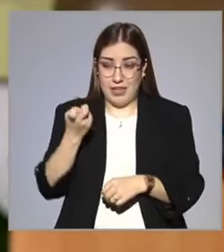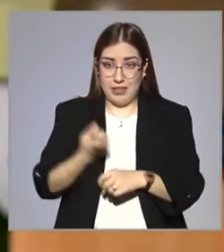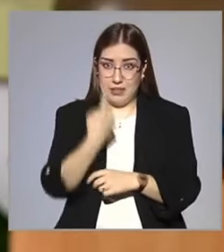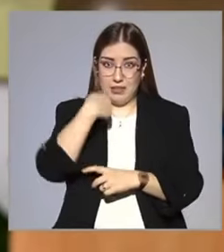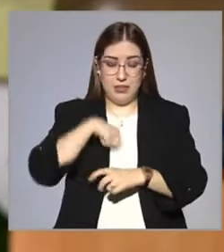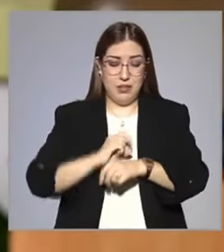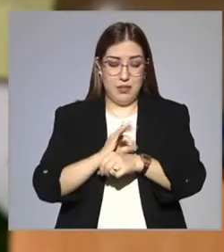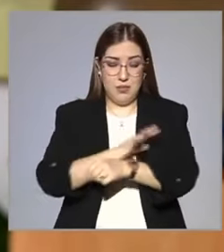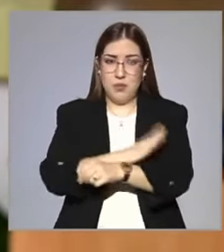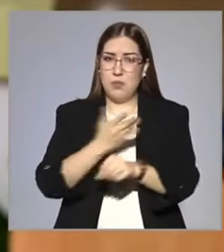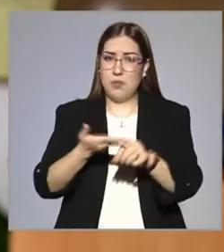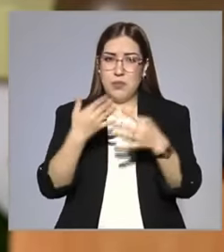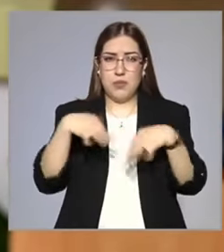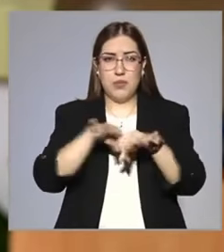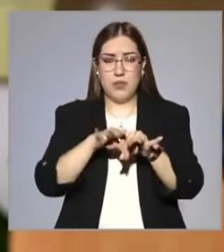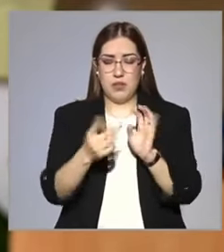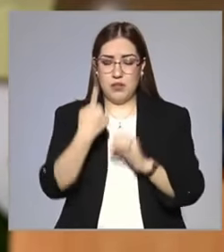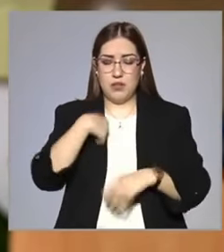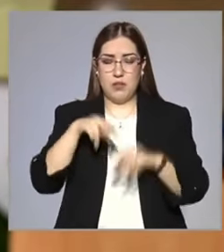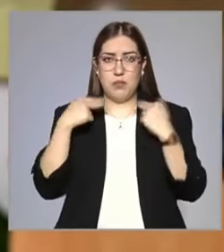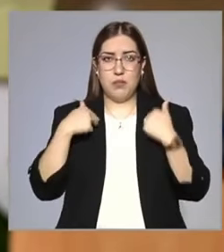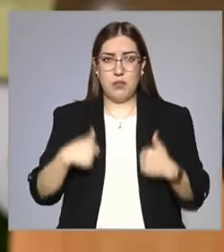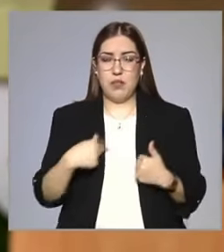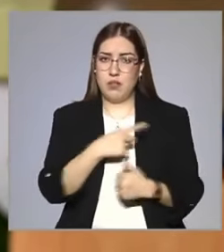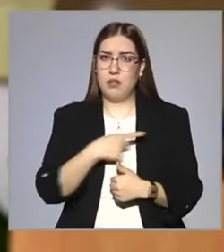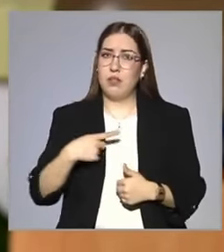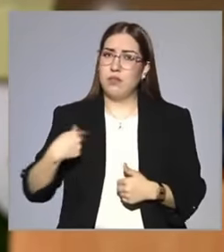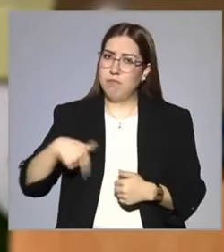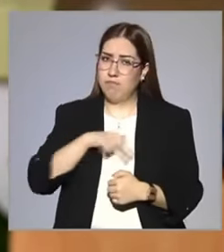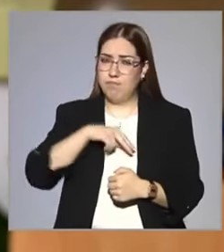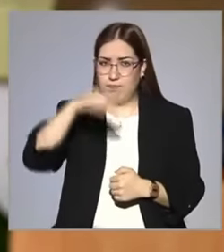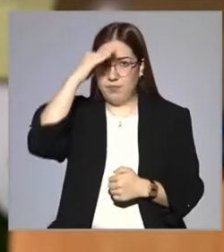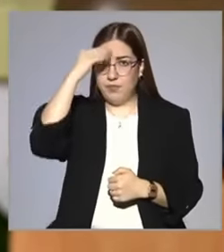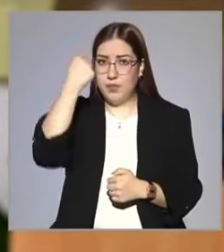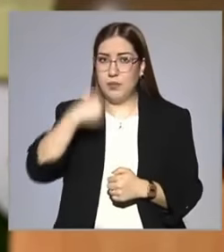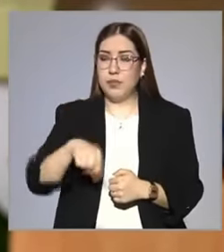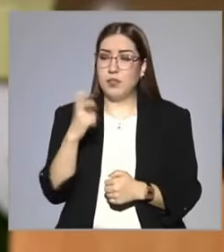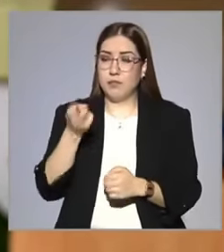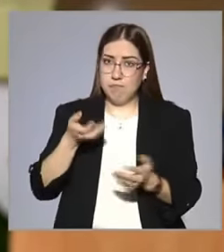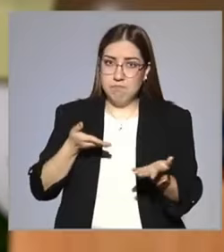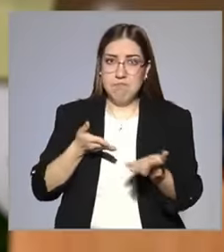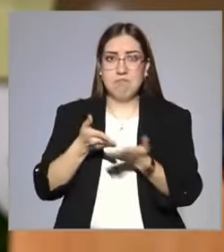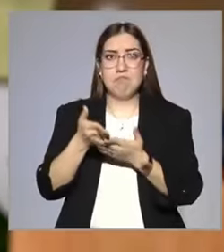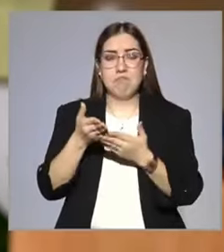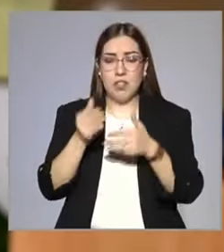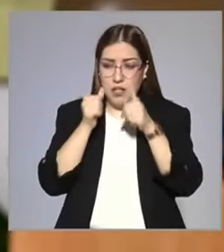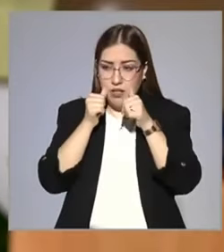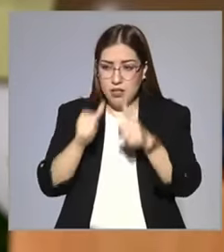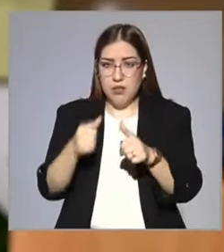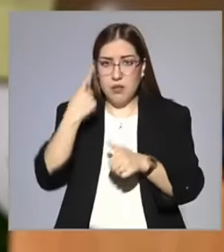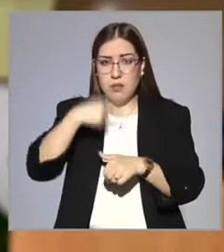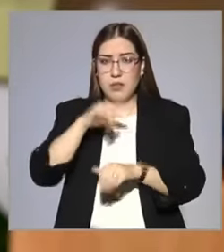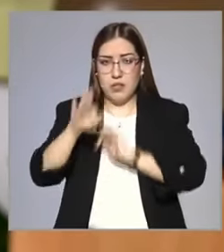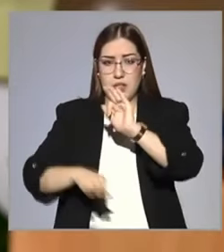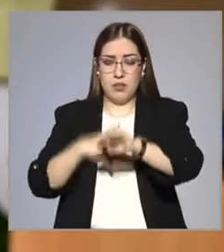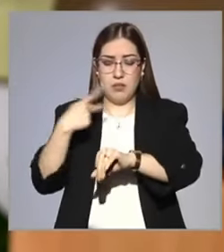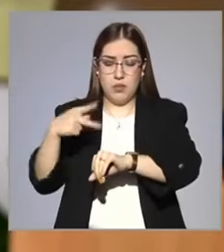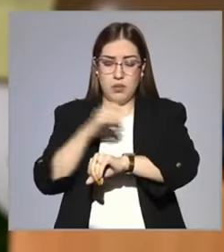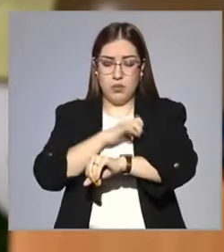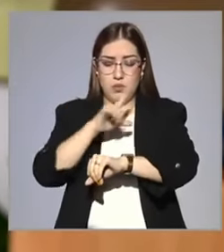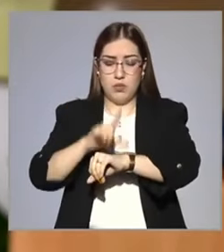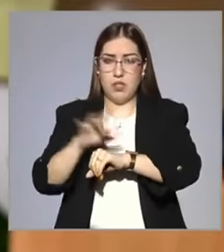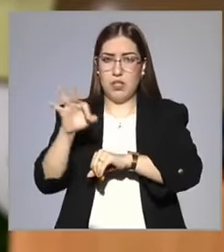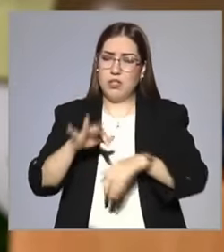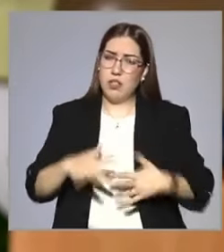es una parte esencial del ser humano que nosotros debemos de considerar para tomarla en cuenta, para hacer un tratamiento específico. Así sea una